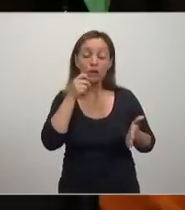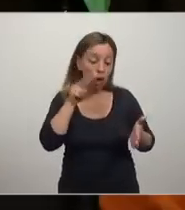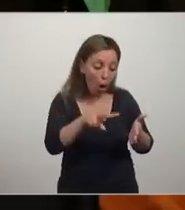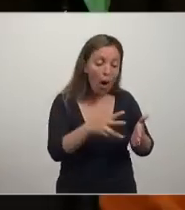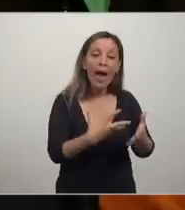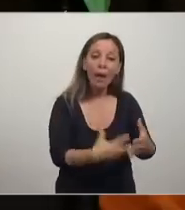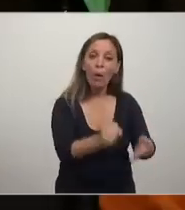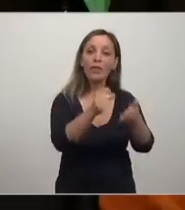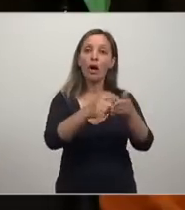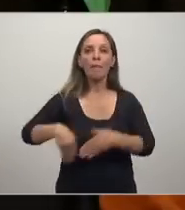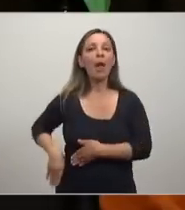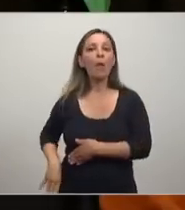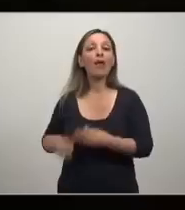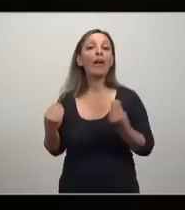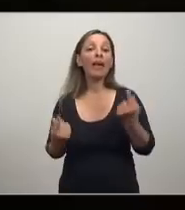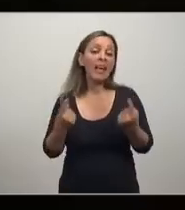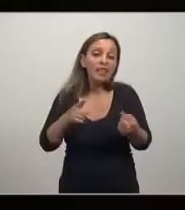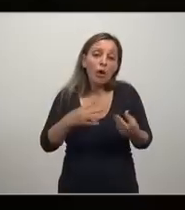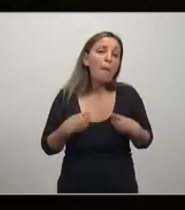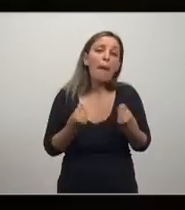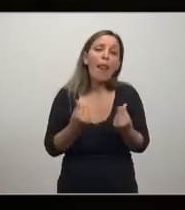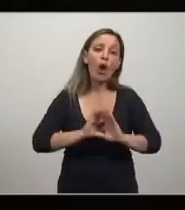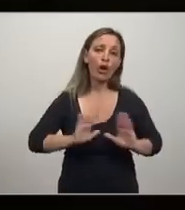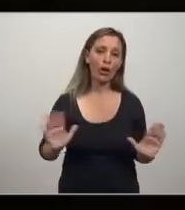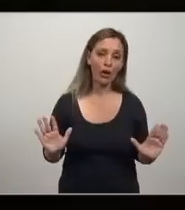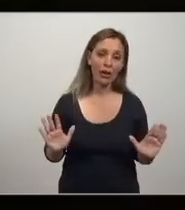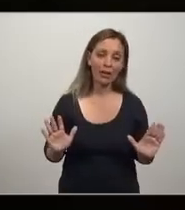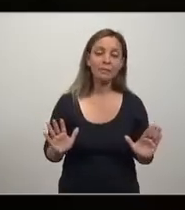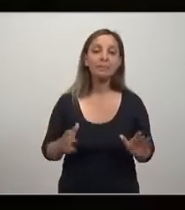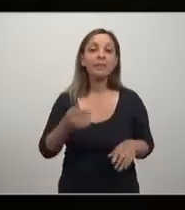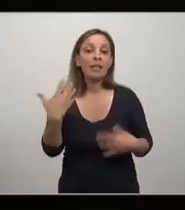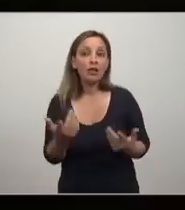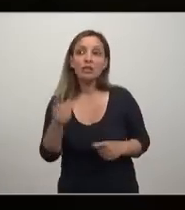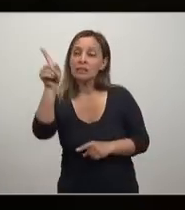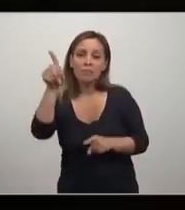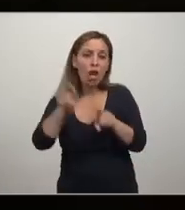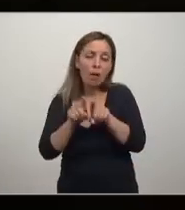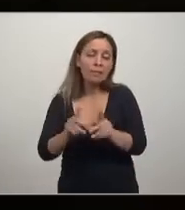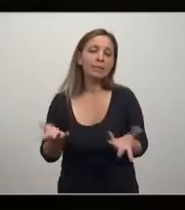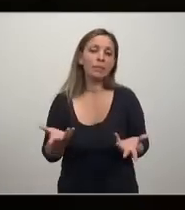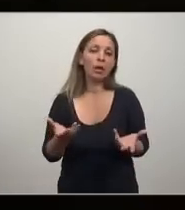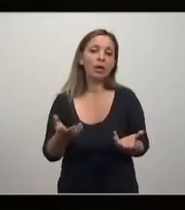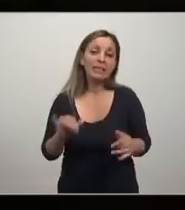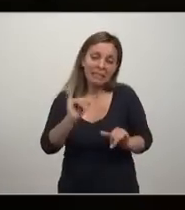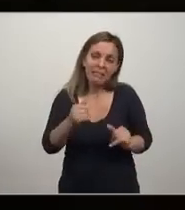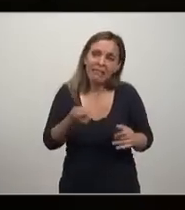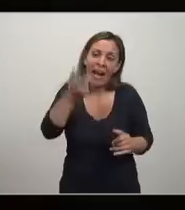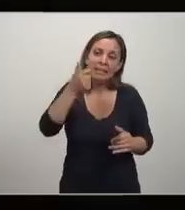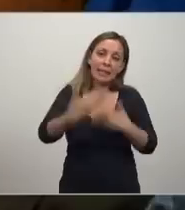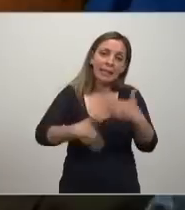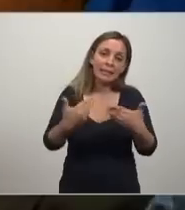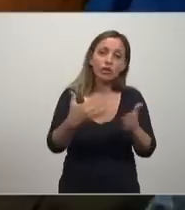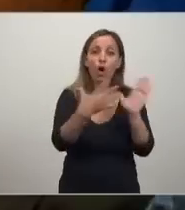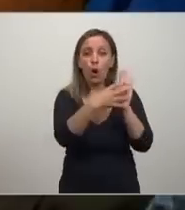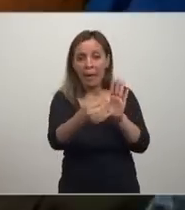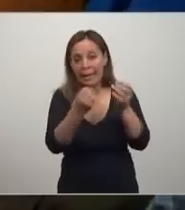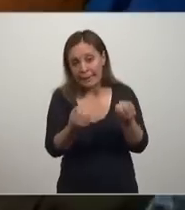principios. Pero suponiendo que fuesen las instituciones, sería facilito ayudar al desarrollo, copiar. Pero al menos copiemos bien.